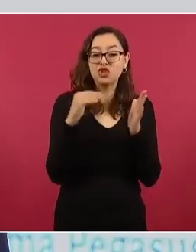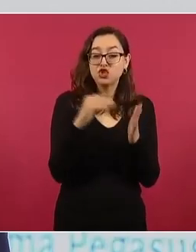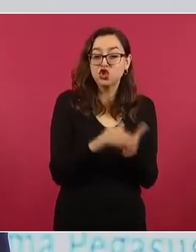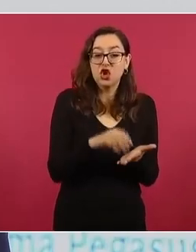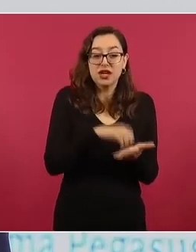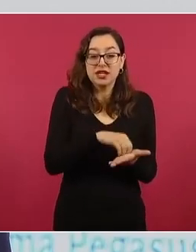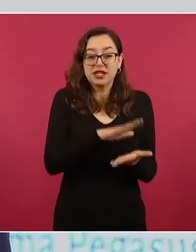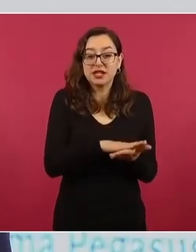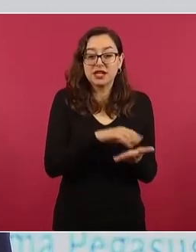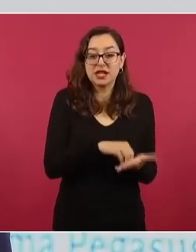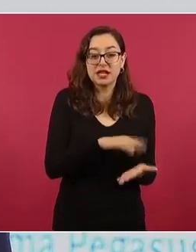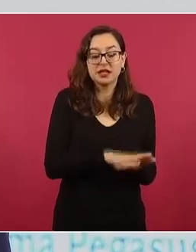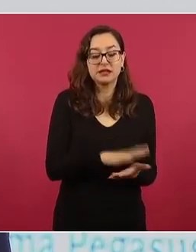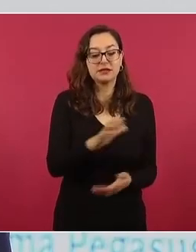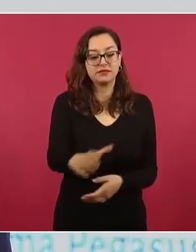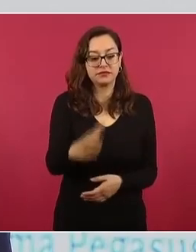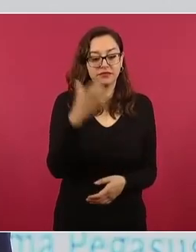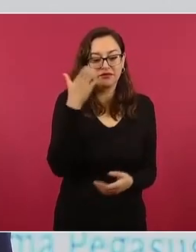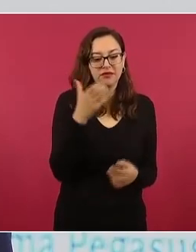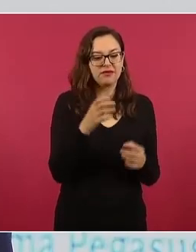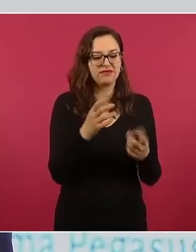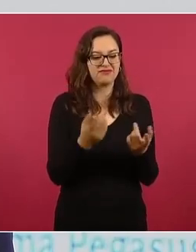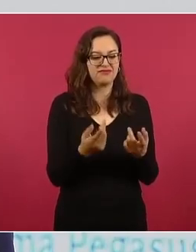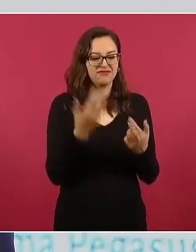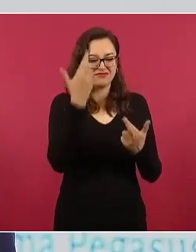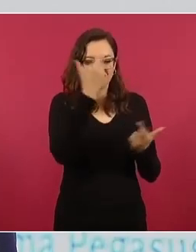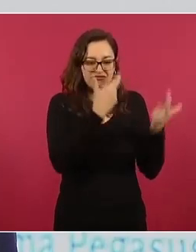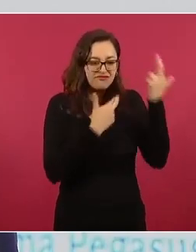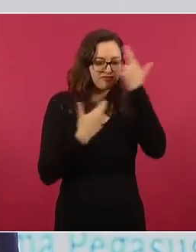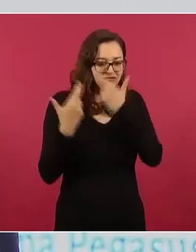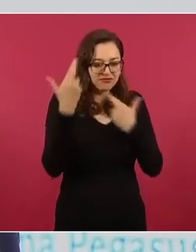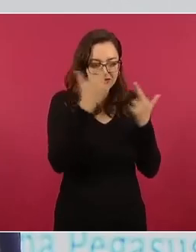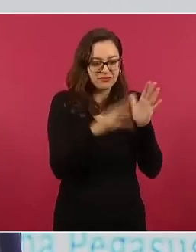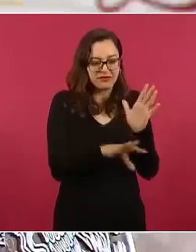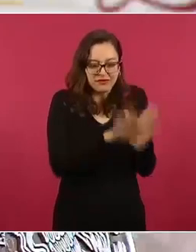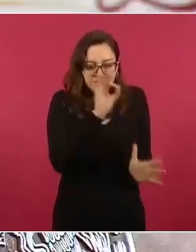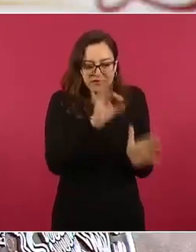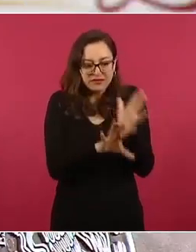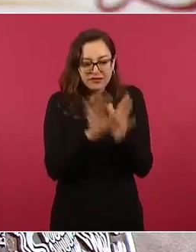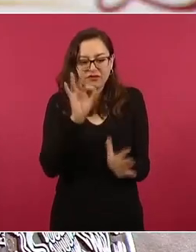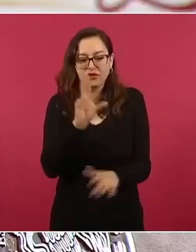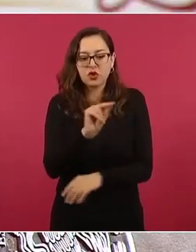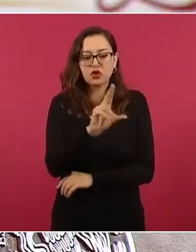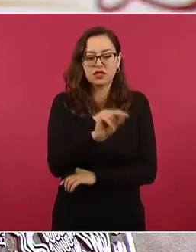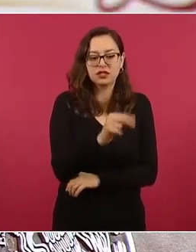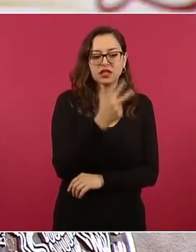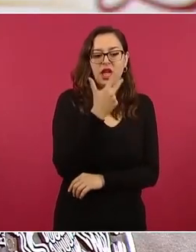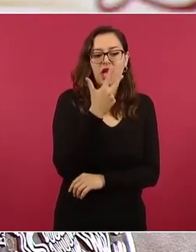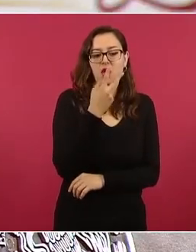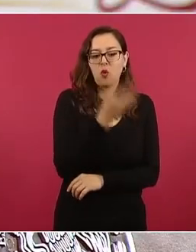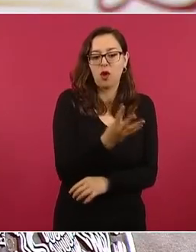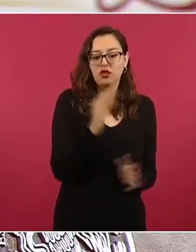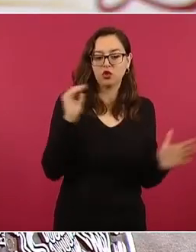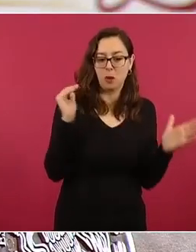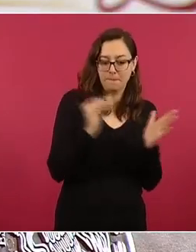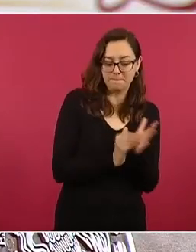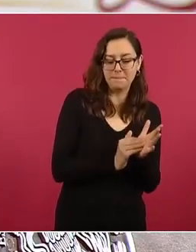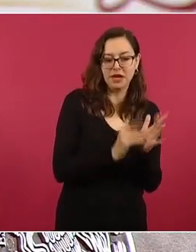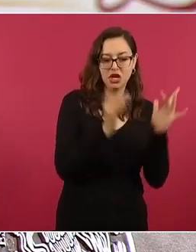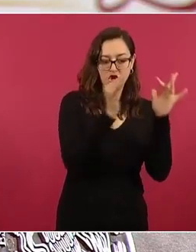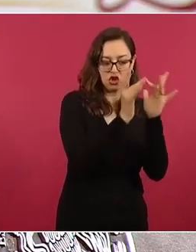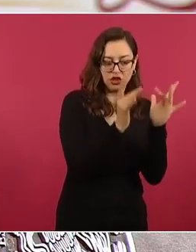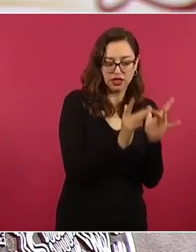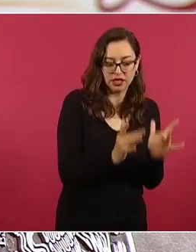depurados para ubicar 84 mil registros telefónicos claves, 17 mil números telefónicos que han sido